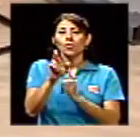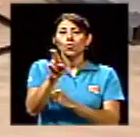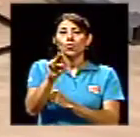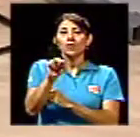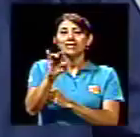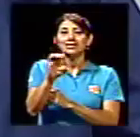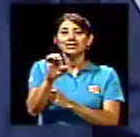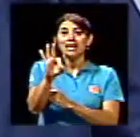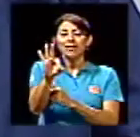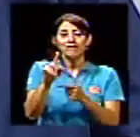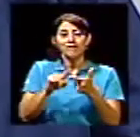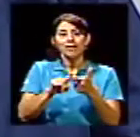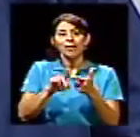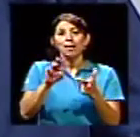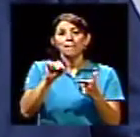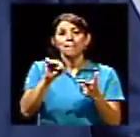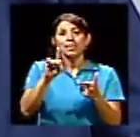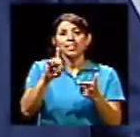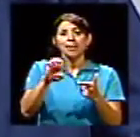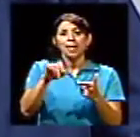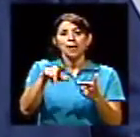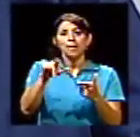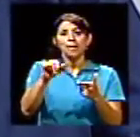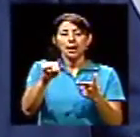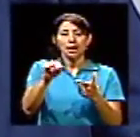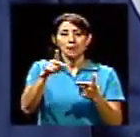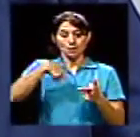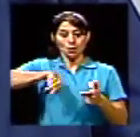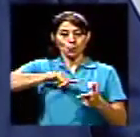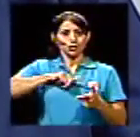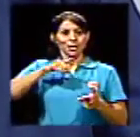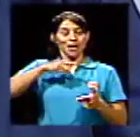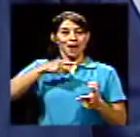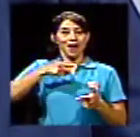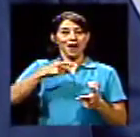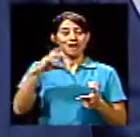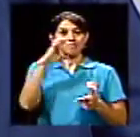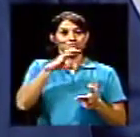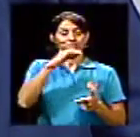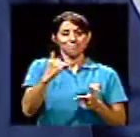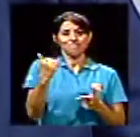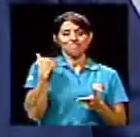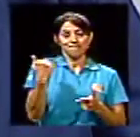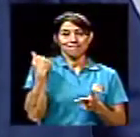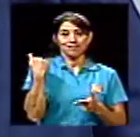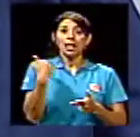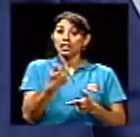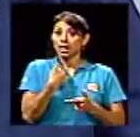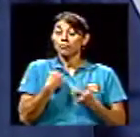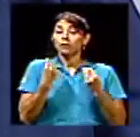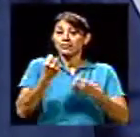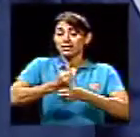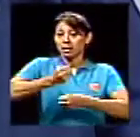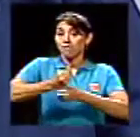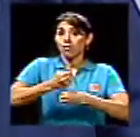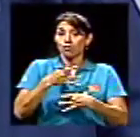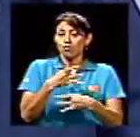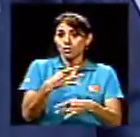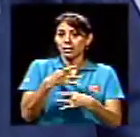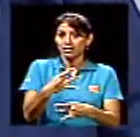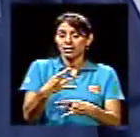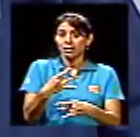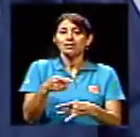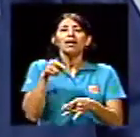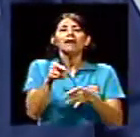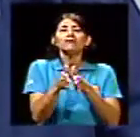MIDEPLAN, nos buscan varios organismos. Y entonces tenemos, digamos, bastante trabajo. Es bien interesante. Y eso se aprovecha